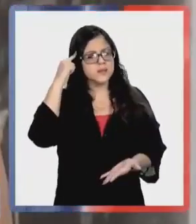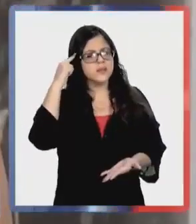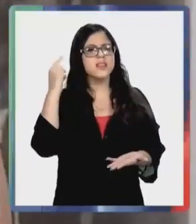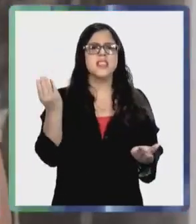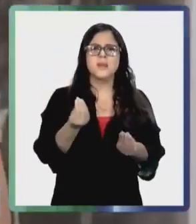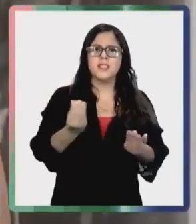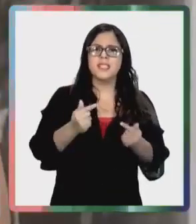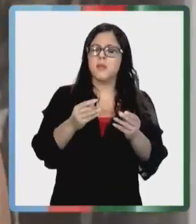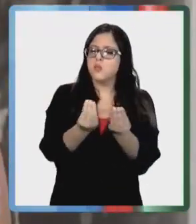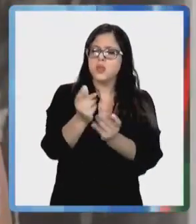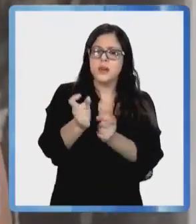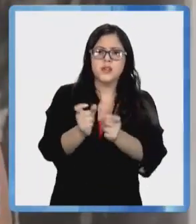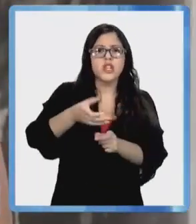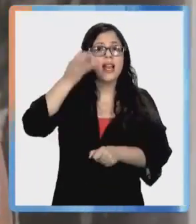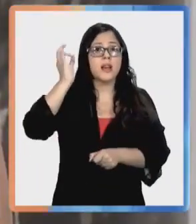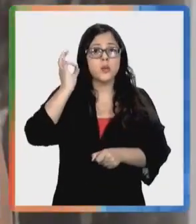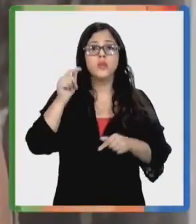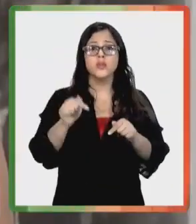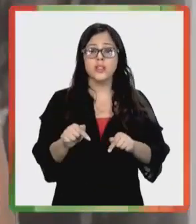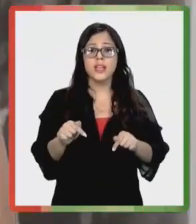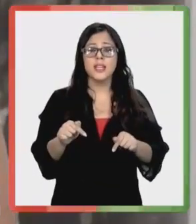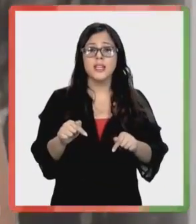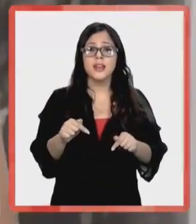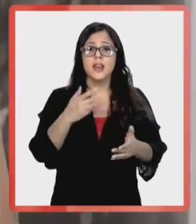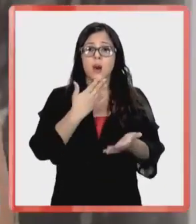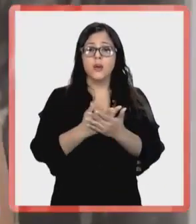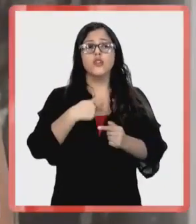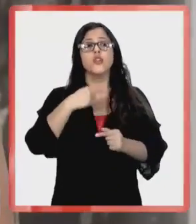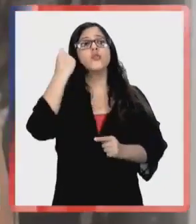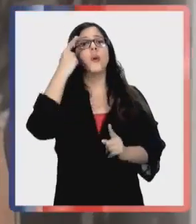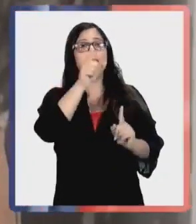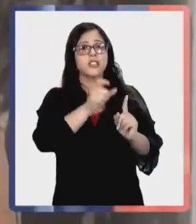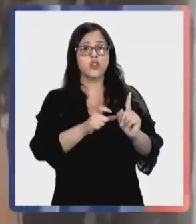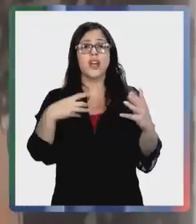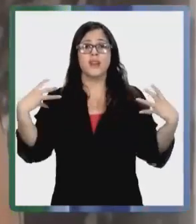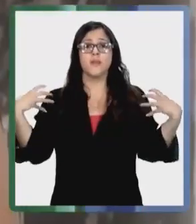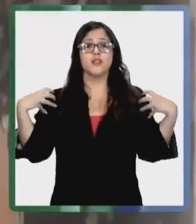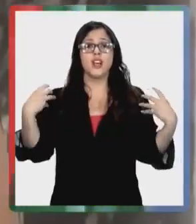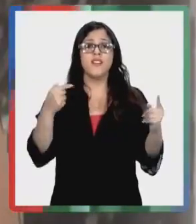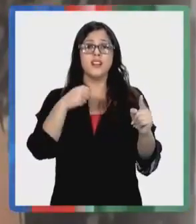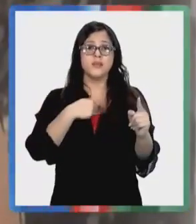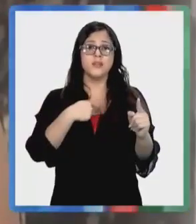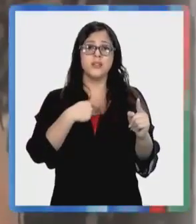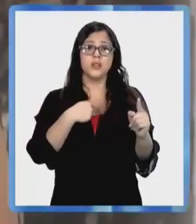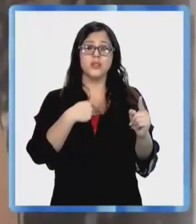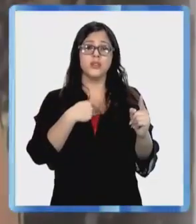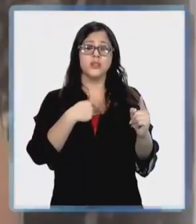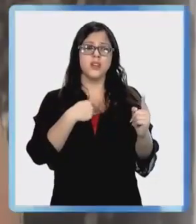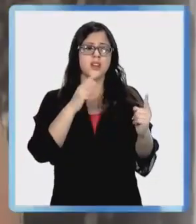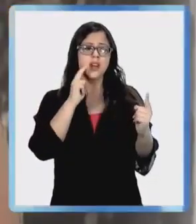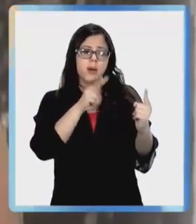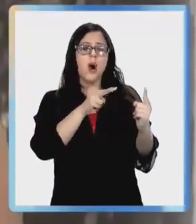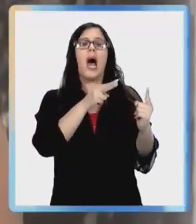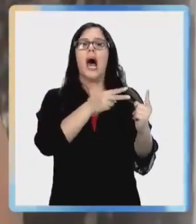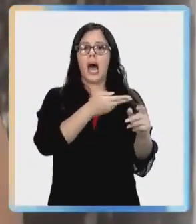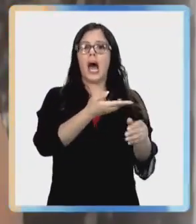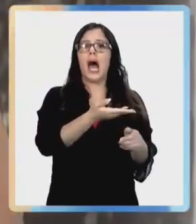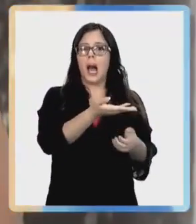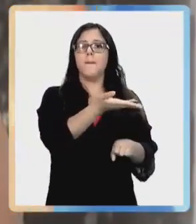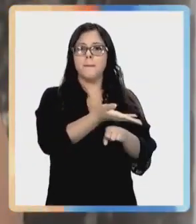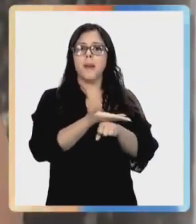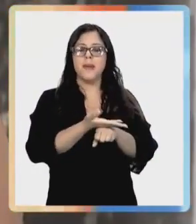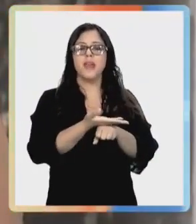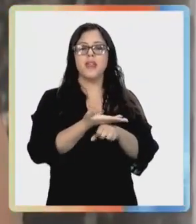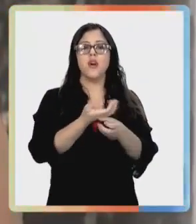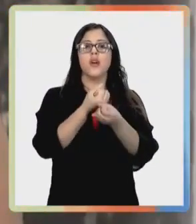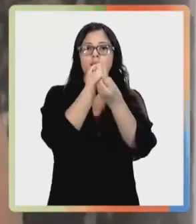lo que había pasado no era mucha gente la que estaba en esa reunión y una vez que supe quién era la persona responsable, la verdad es que ella misma me presentó su